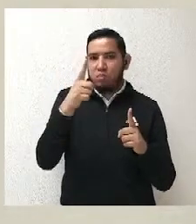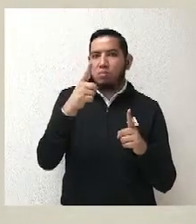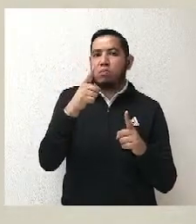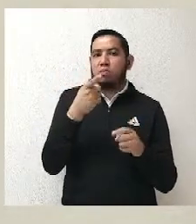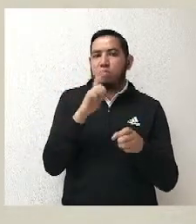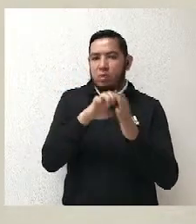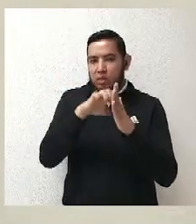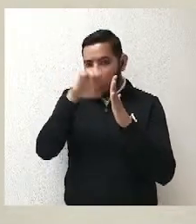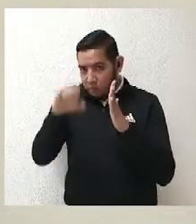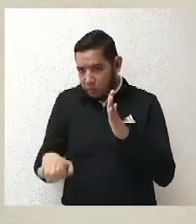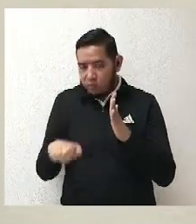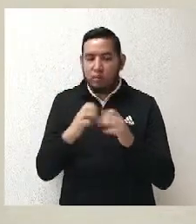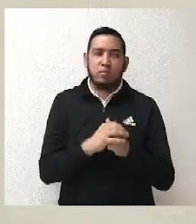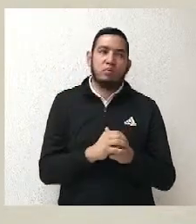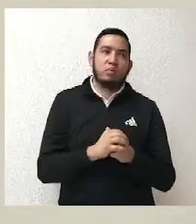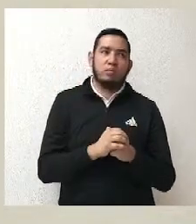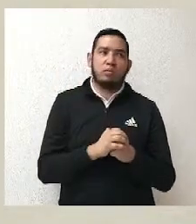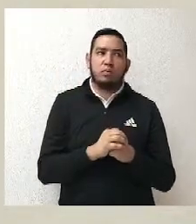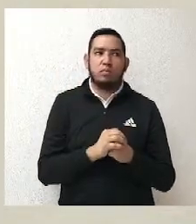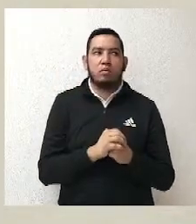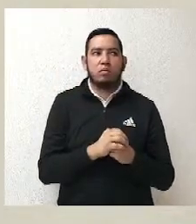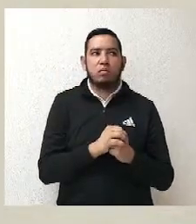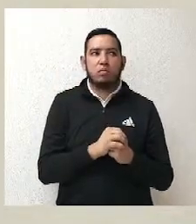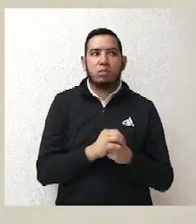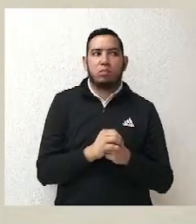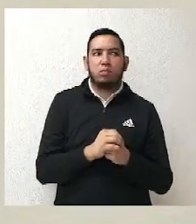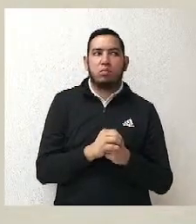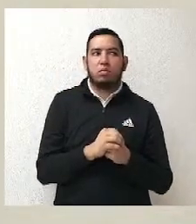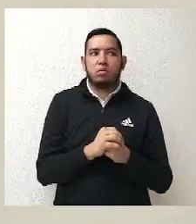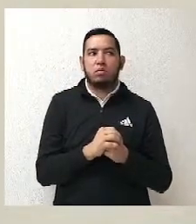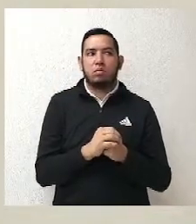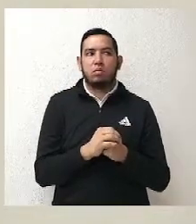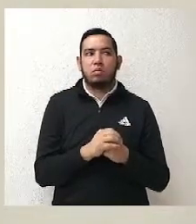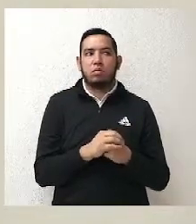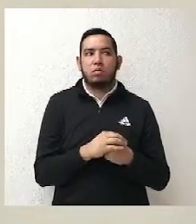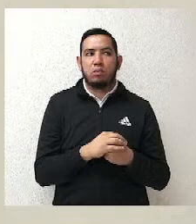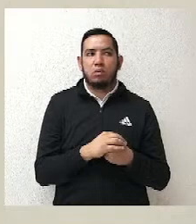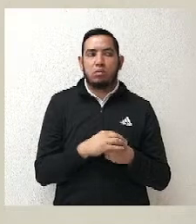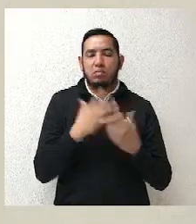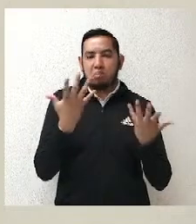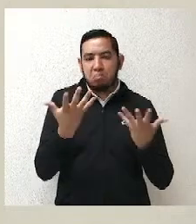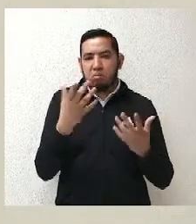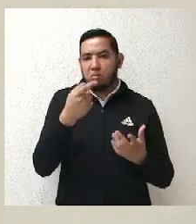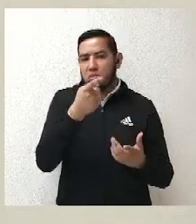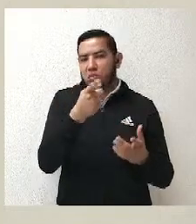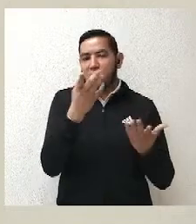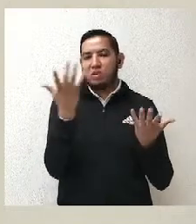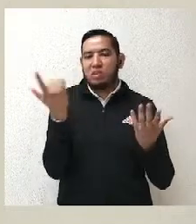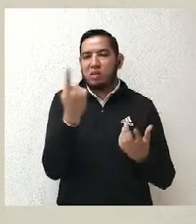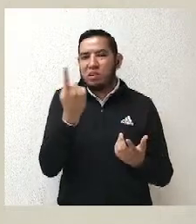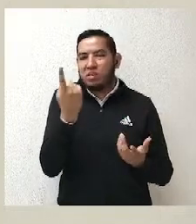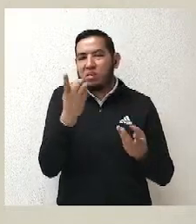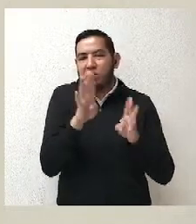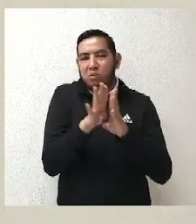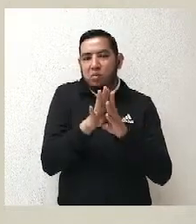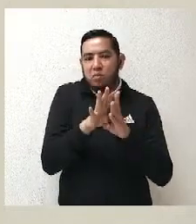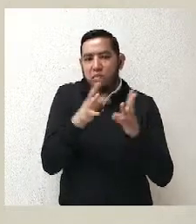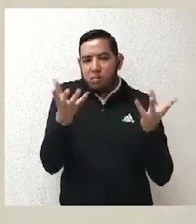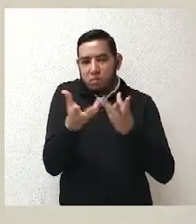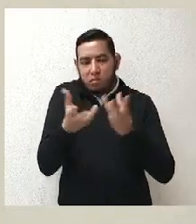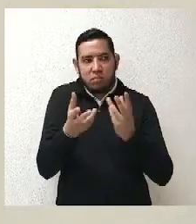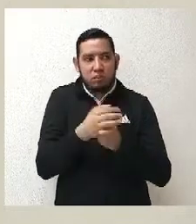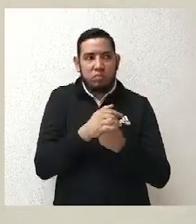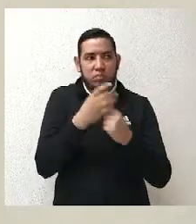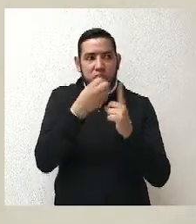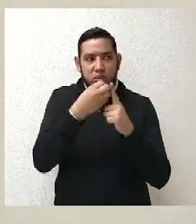género de manera idónea y que esta cuestión de los bloques de competitividad pues